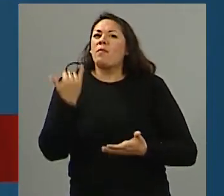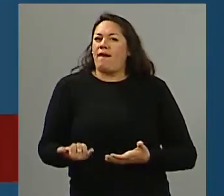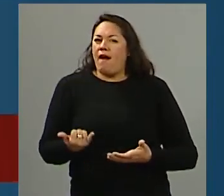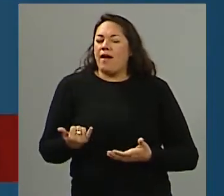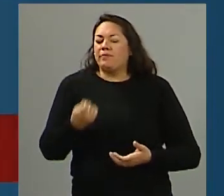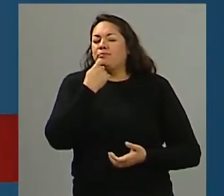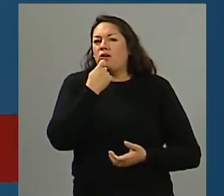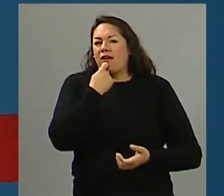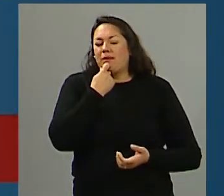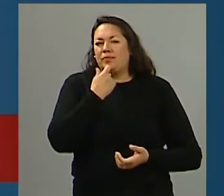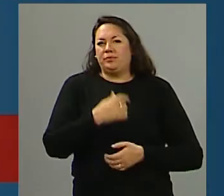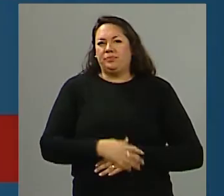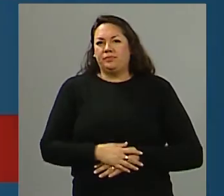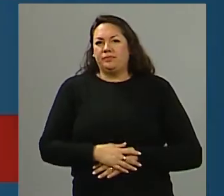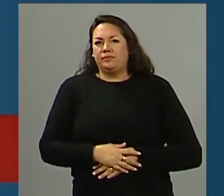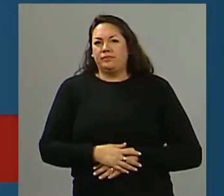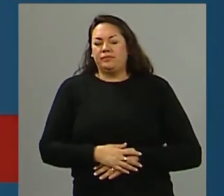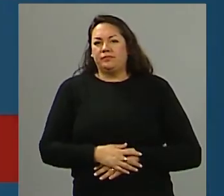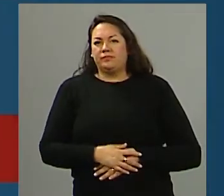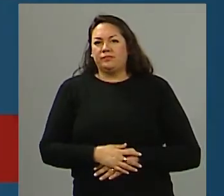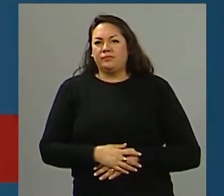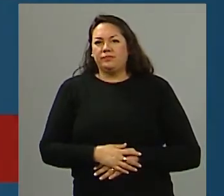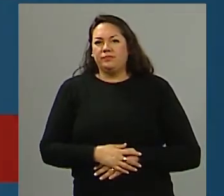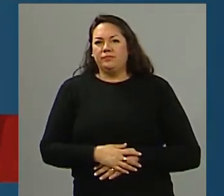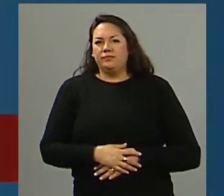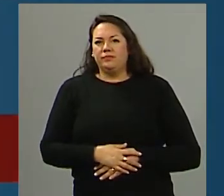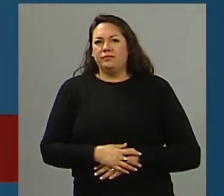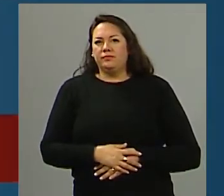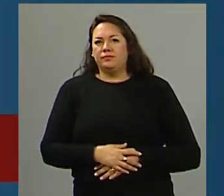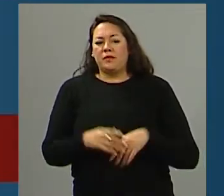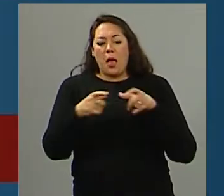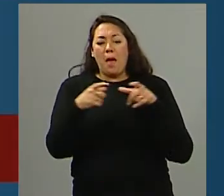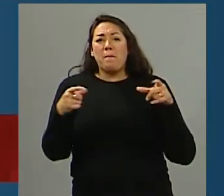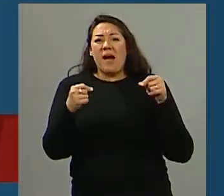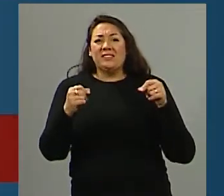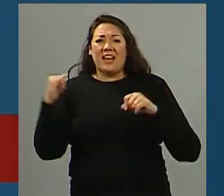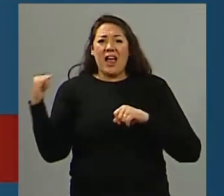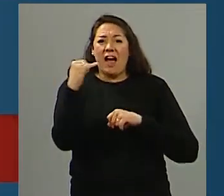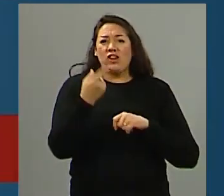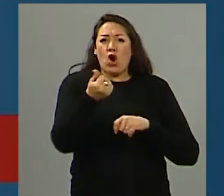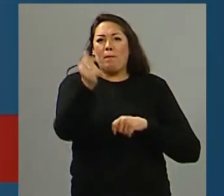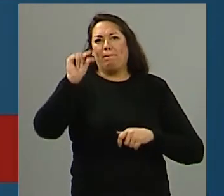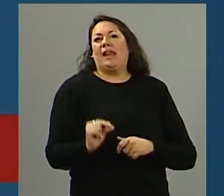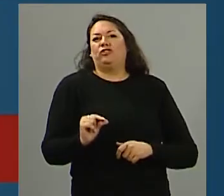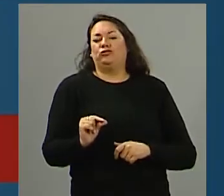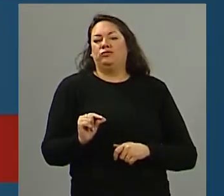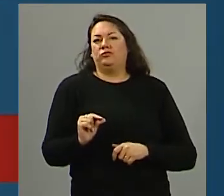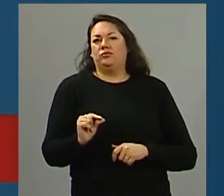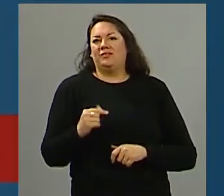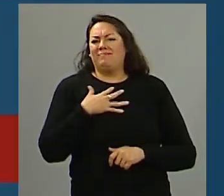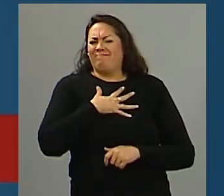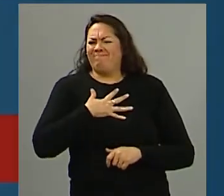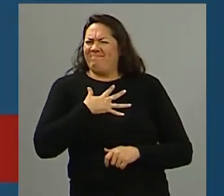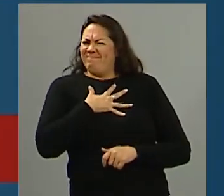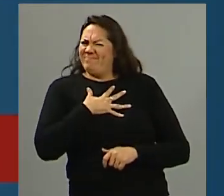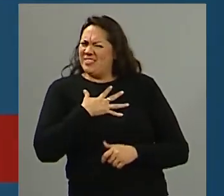por ejemplo, que la respuesta inmediata fue, por ejemplo, comprar menos pasajes de avión. Porque la gente tal vez se sentía